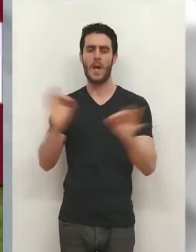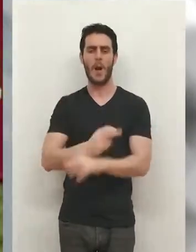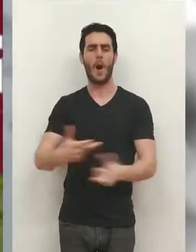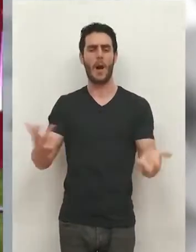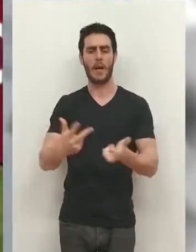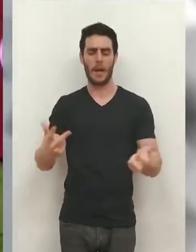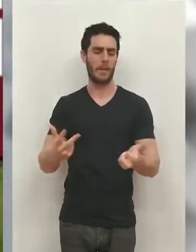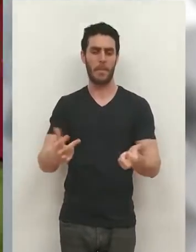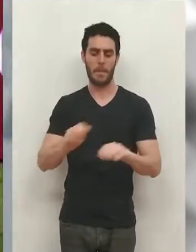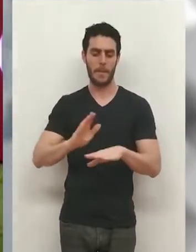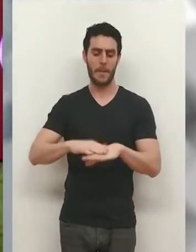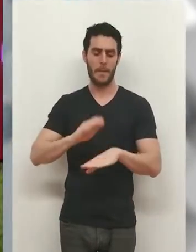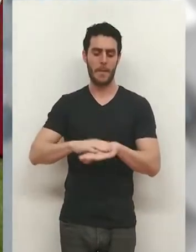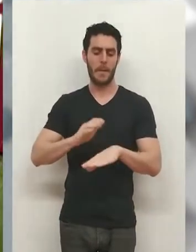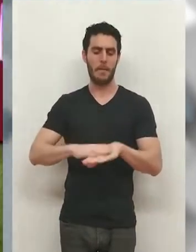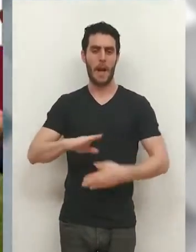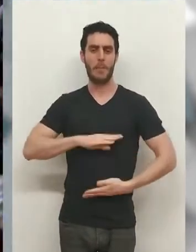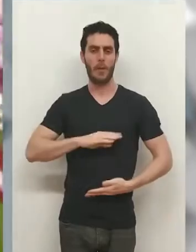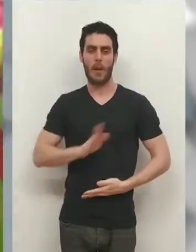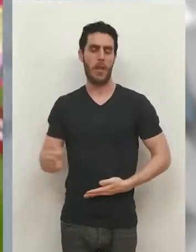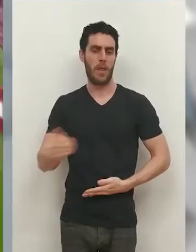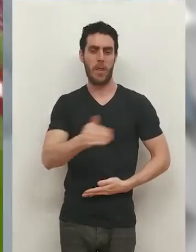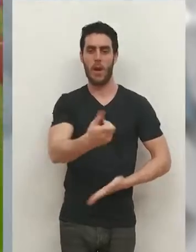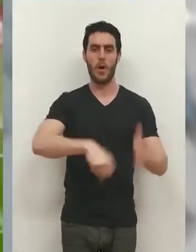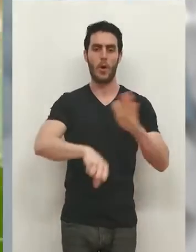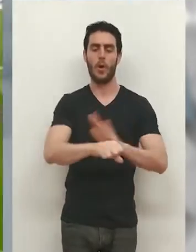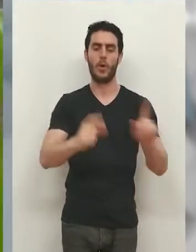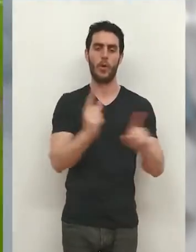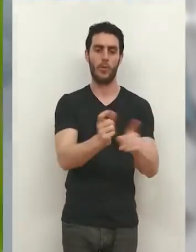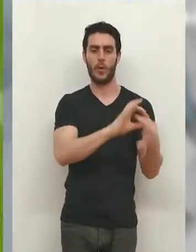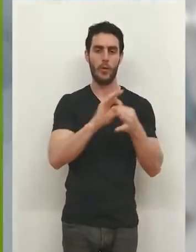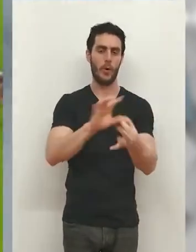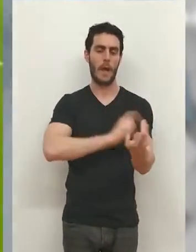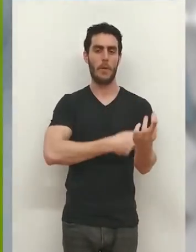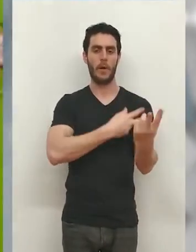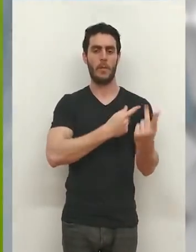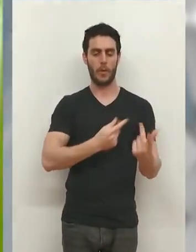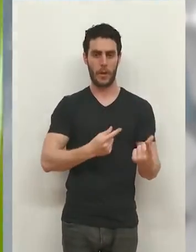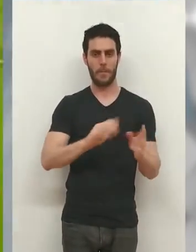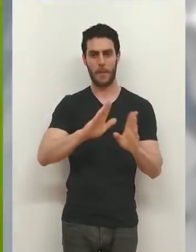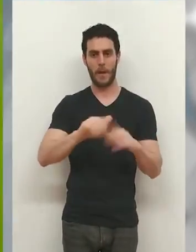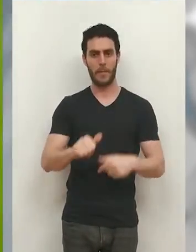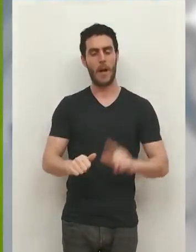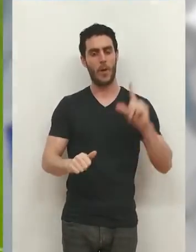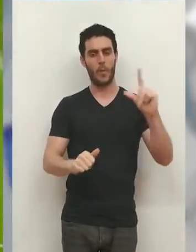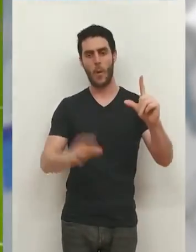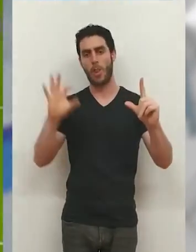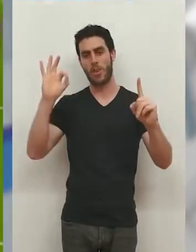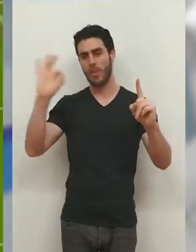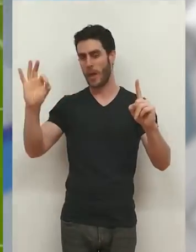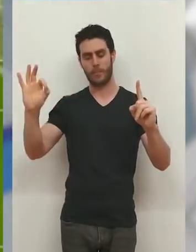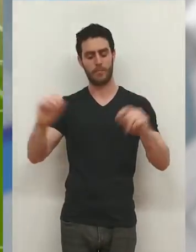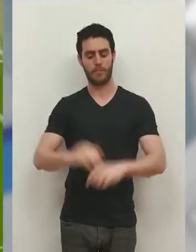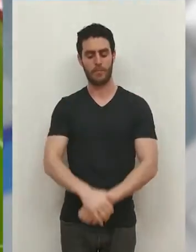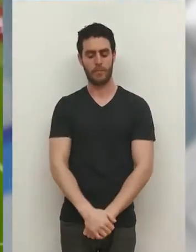Alex Daza para batir al meta andaluz y poner por delante a los gallegos. La Unión Deportiva Logroñés había perdonado demasiado en la primera parte